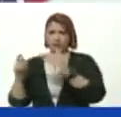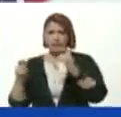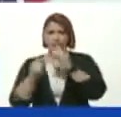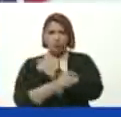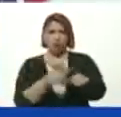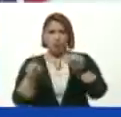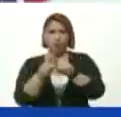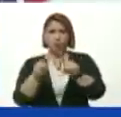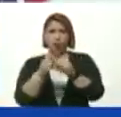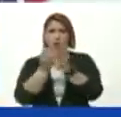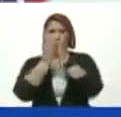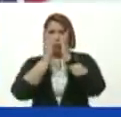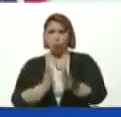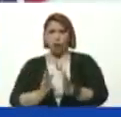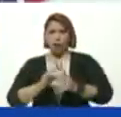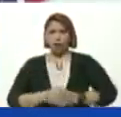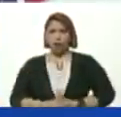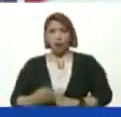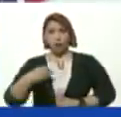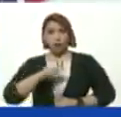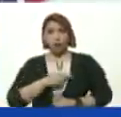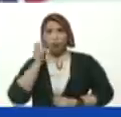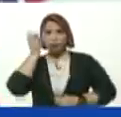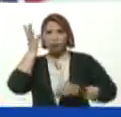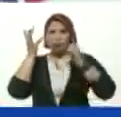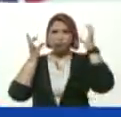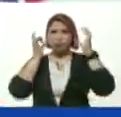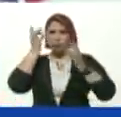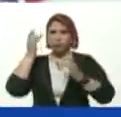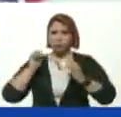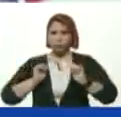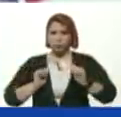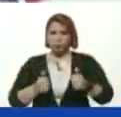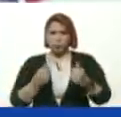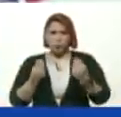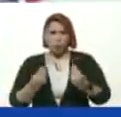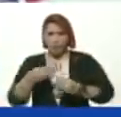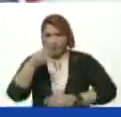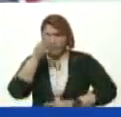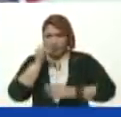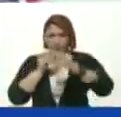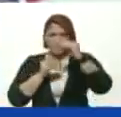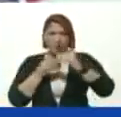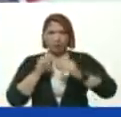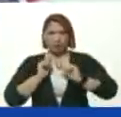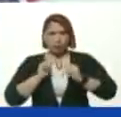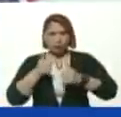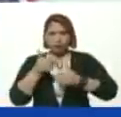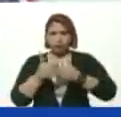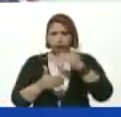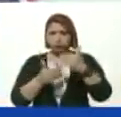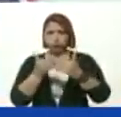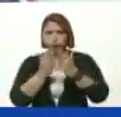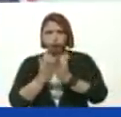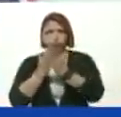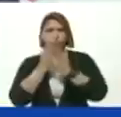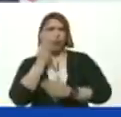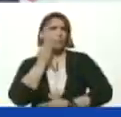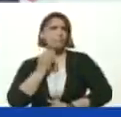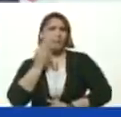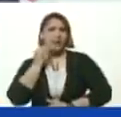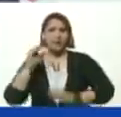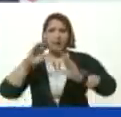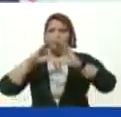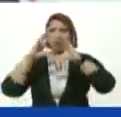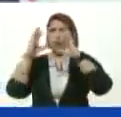escuela Tuvimos que inventar En la marcha Aprender en la marcha Estudiar experiencias En el